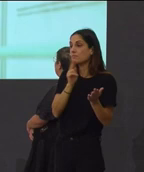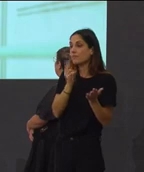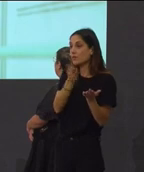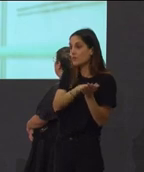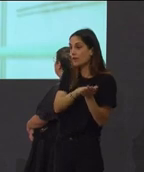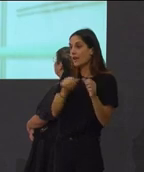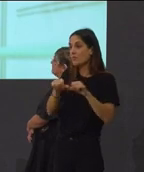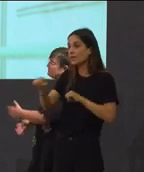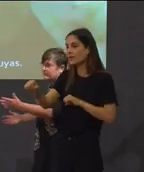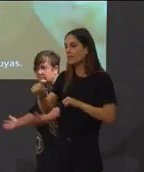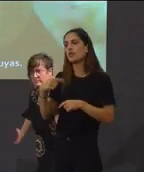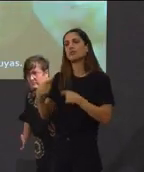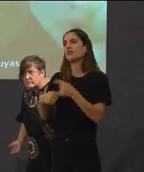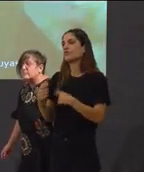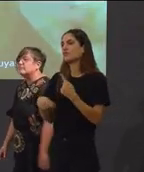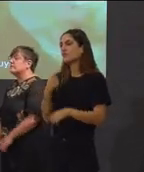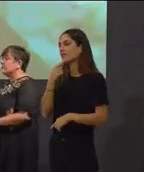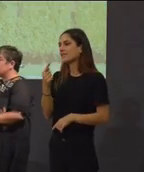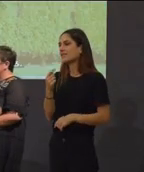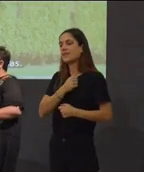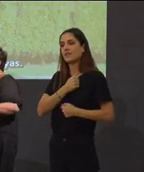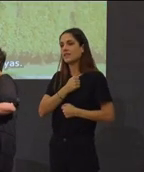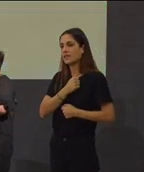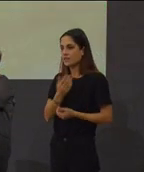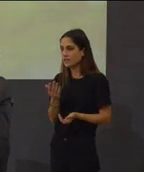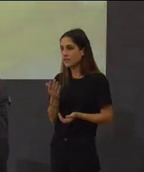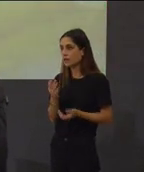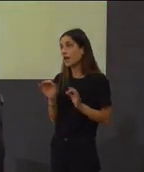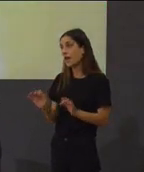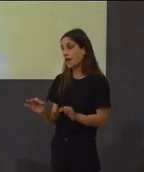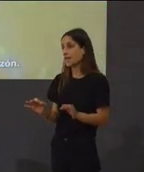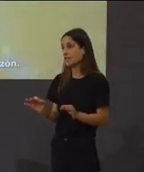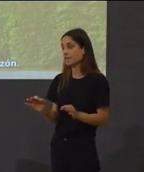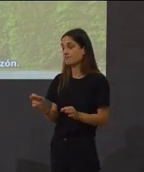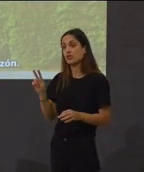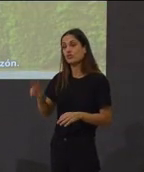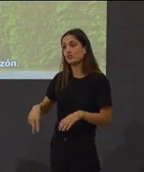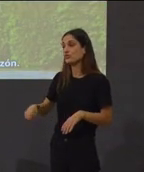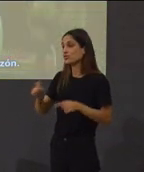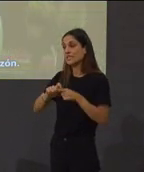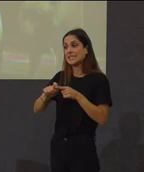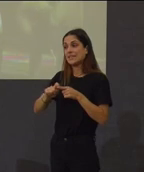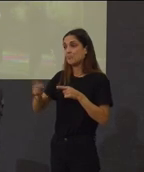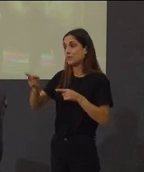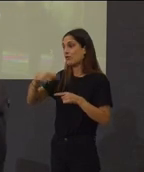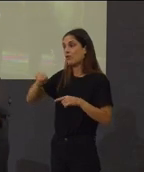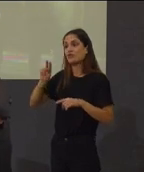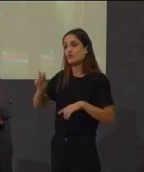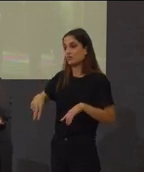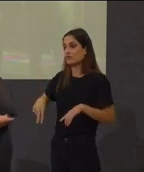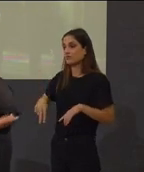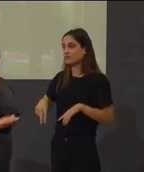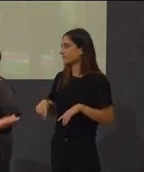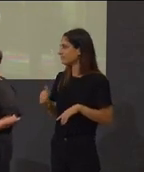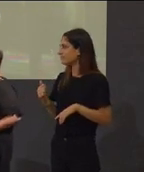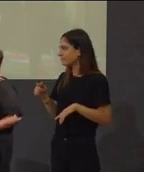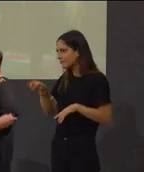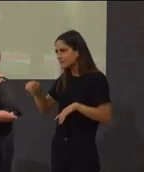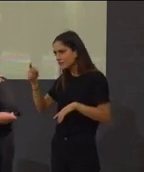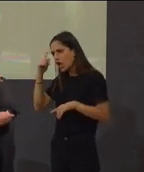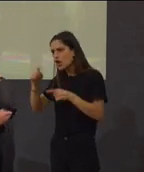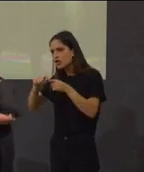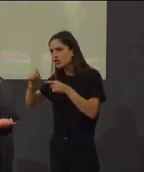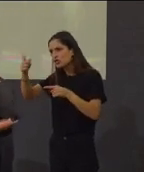Somos así. Pechamos todo con tuyas. Somos así. Ata o noso corazón. Que vos entreven, eh?